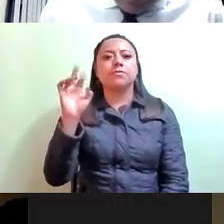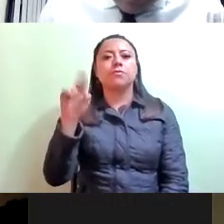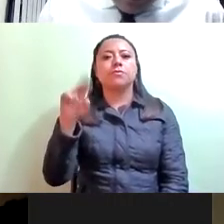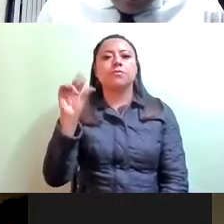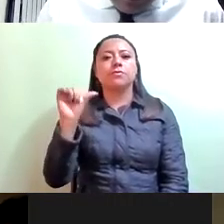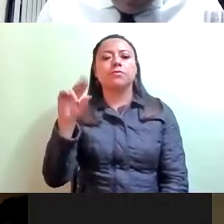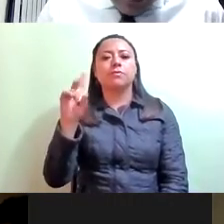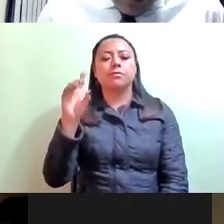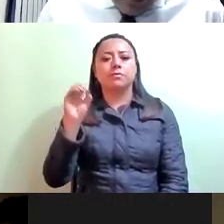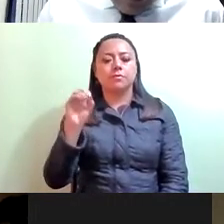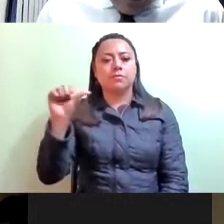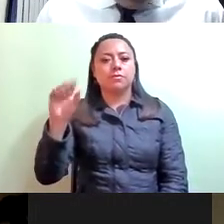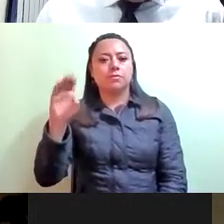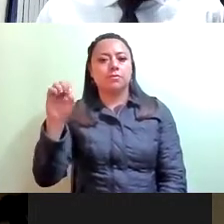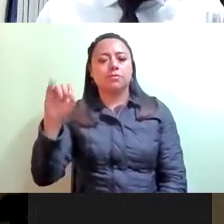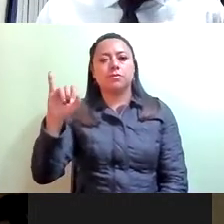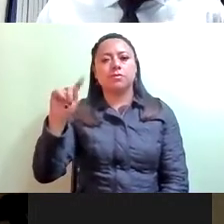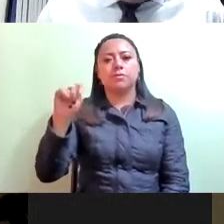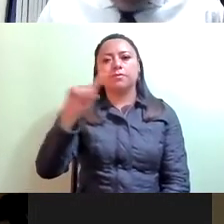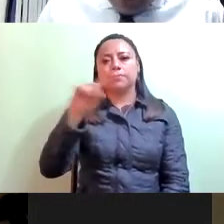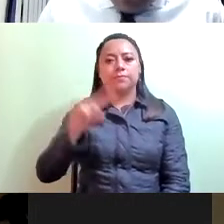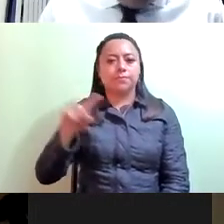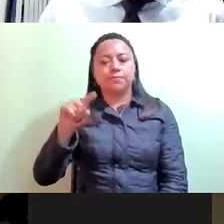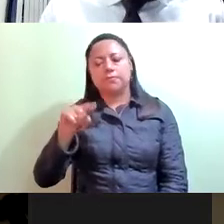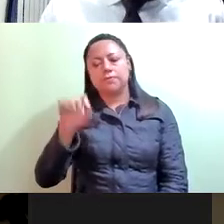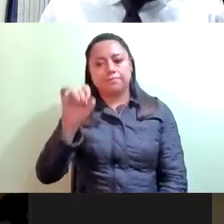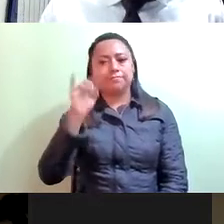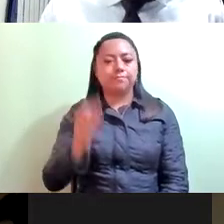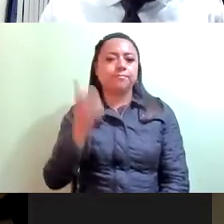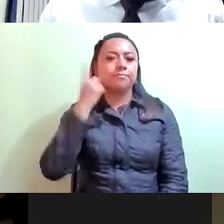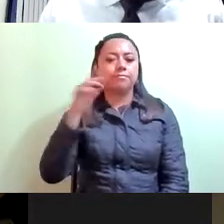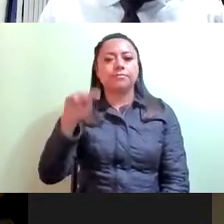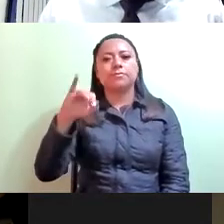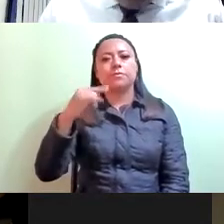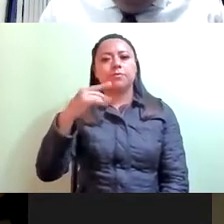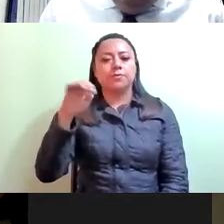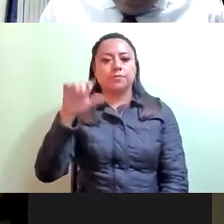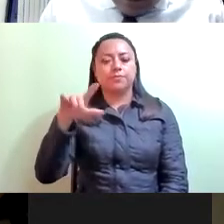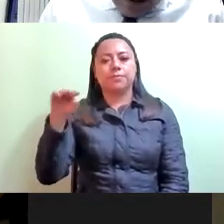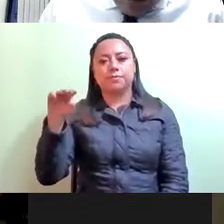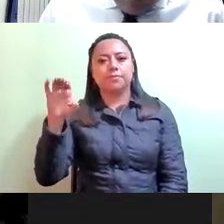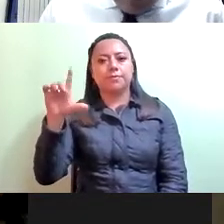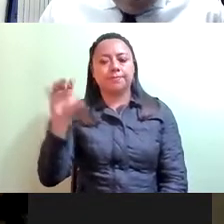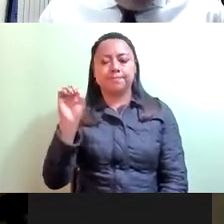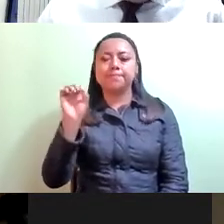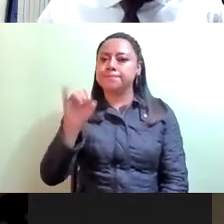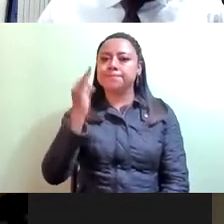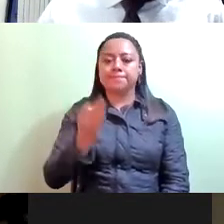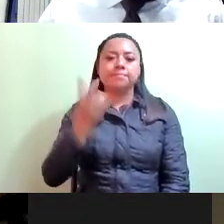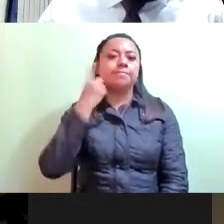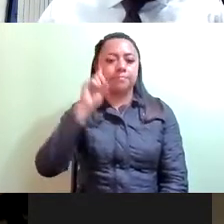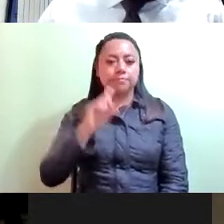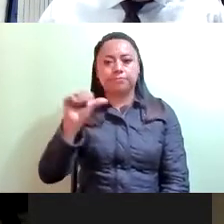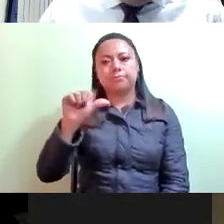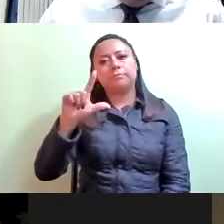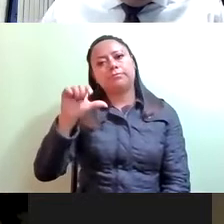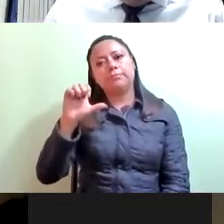Aboytis, en prueba. Diputado Miguel Ángel Álvarez Melo. Miguel Ángel Melo, a favor. Diputada Alessandra Rojo